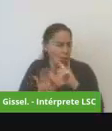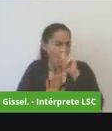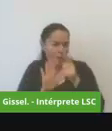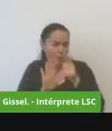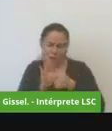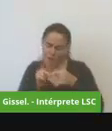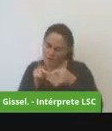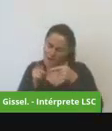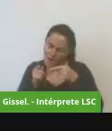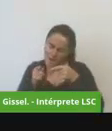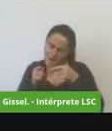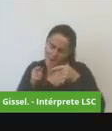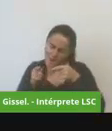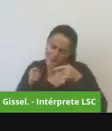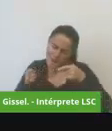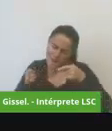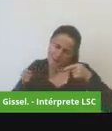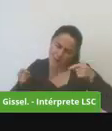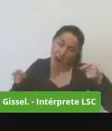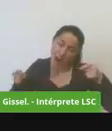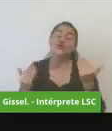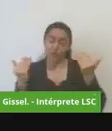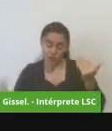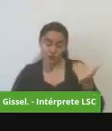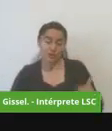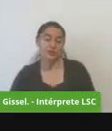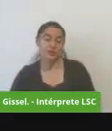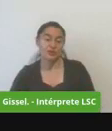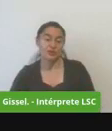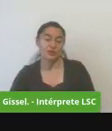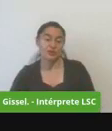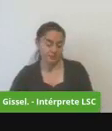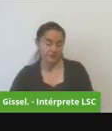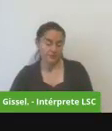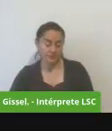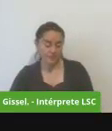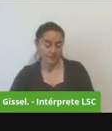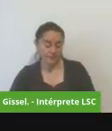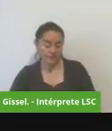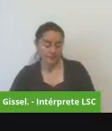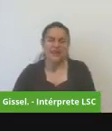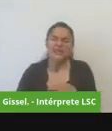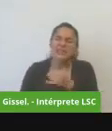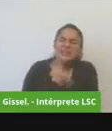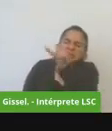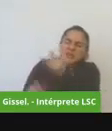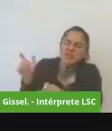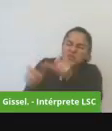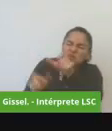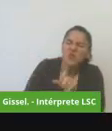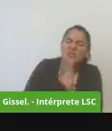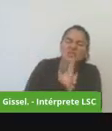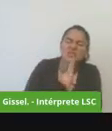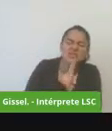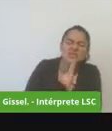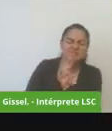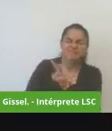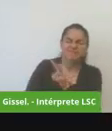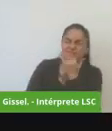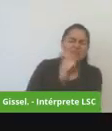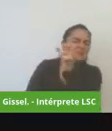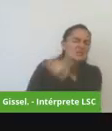entonces es una invitación a que miremos qué personas están realizando las conductas que no deben hacerse